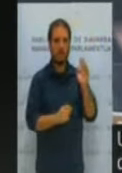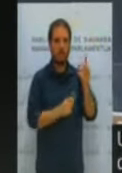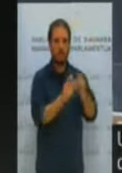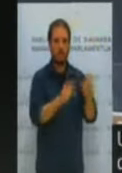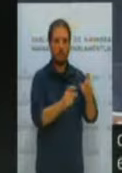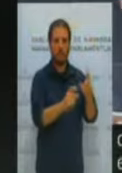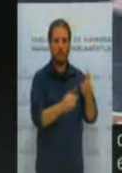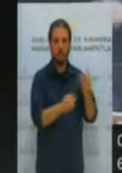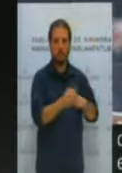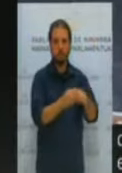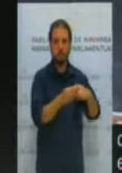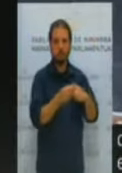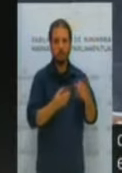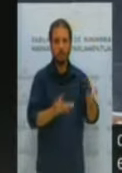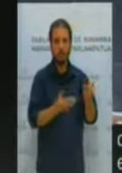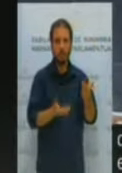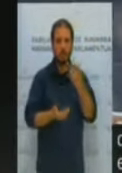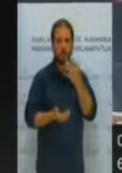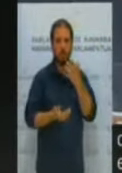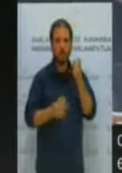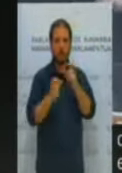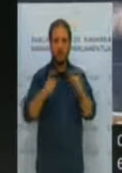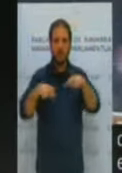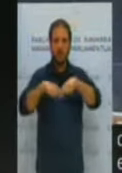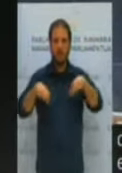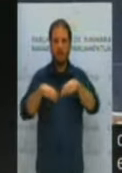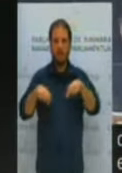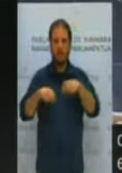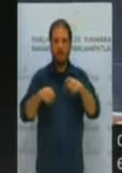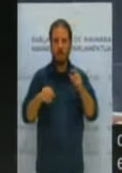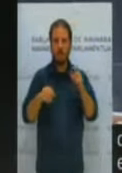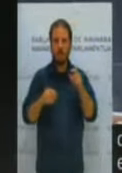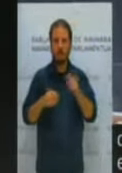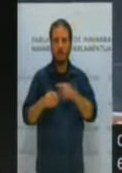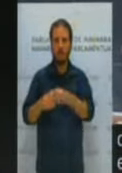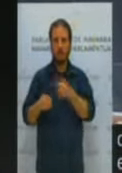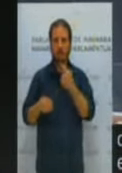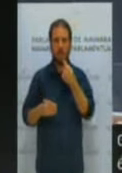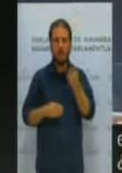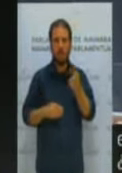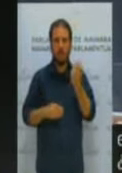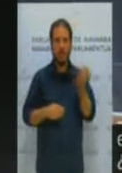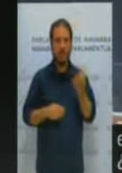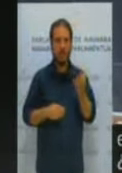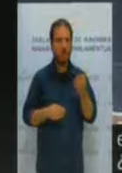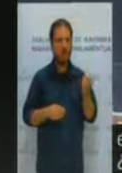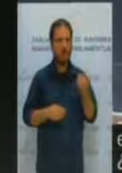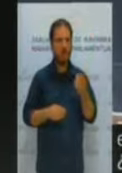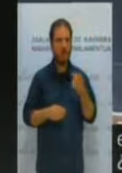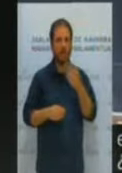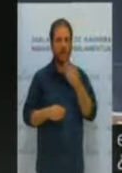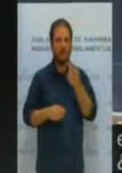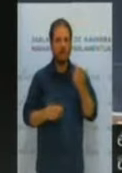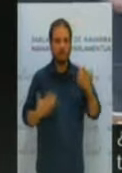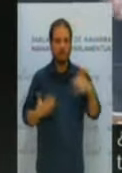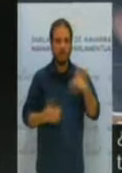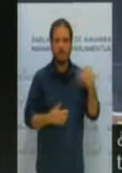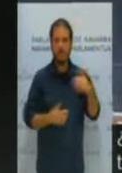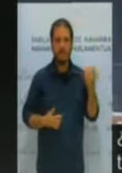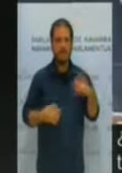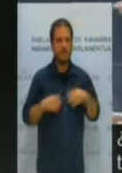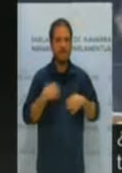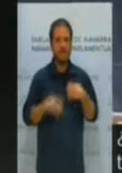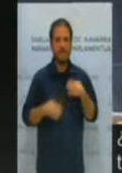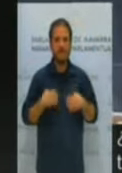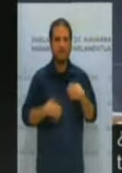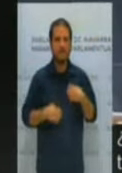podríamos recordarle qué pasa con los miembros de los tribunales que ustedes han elegido, qué dicen, se muestran indignados, desesperados en todas las reuniones que